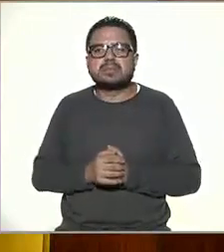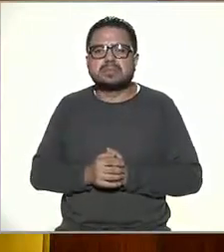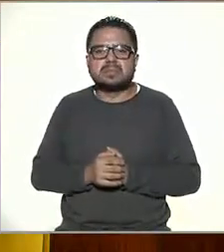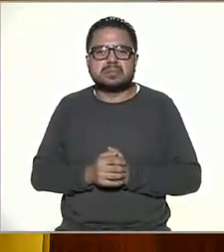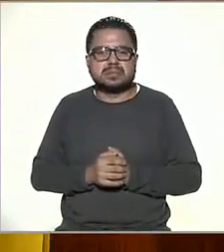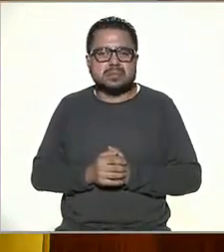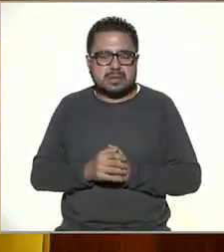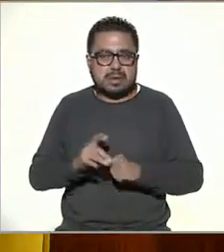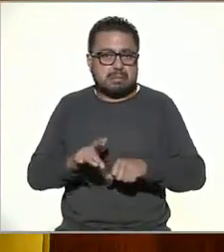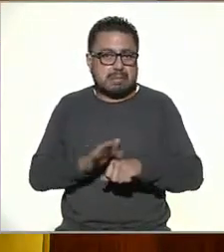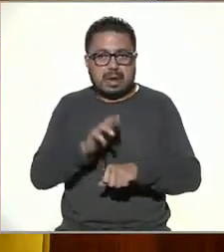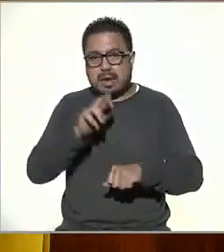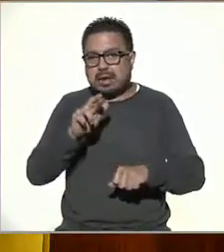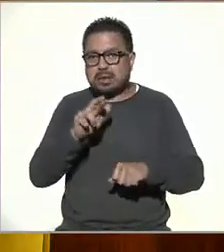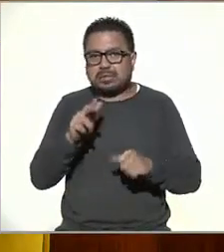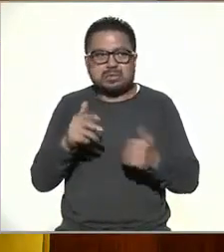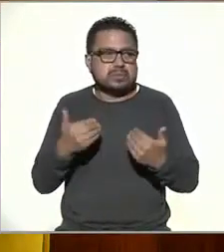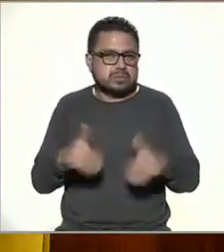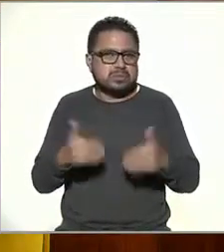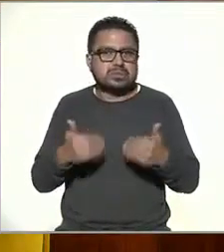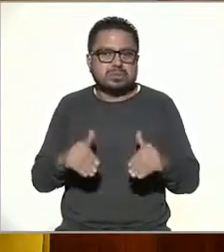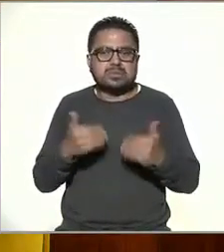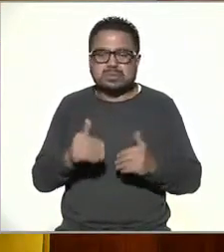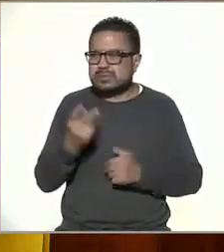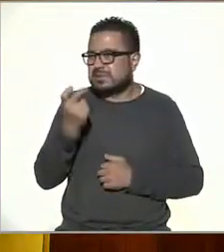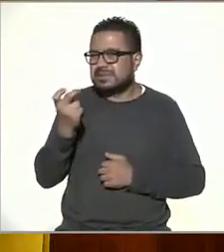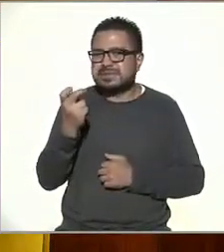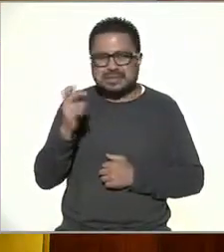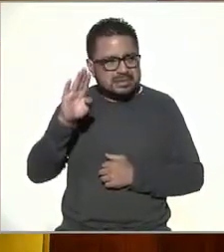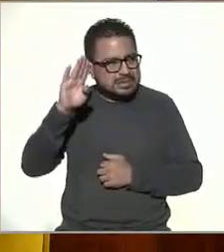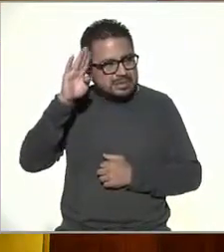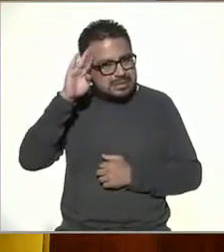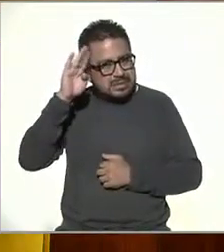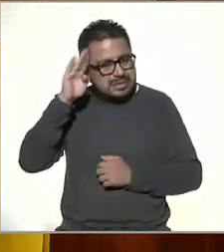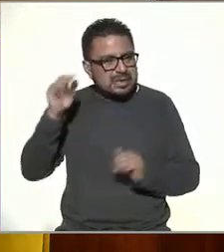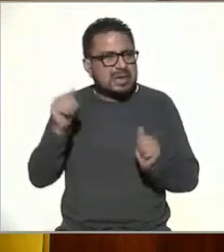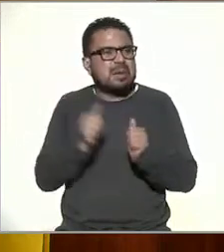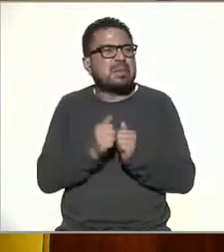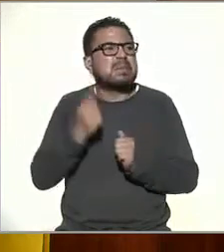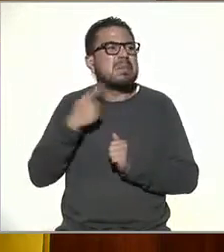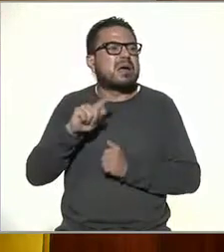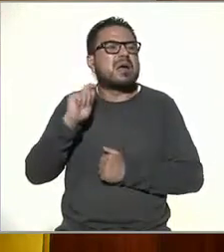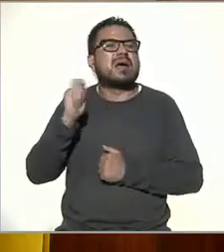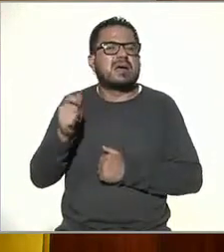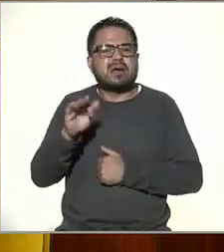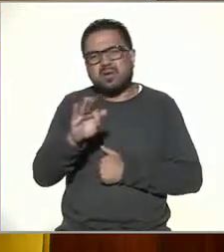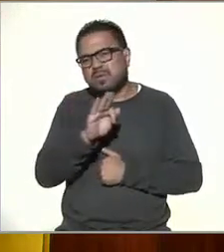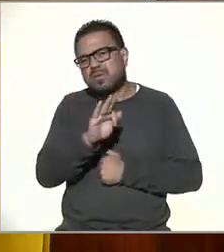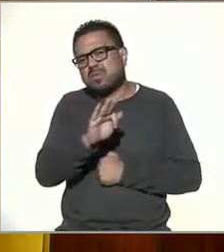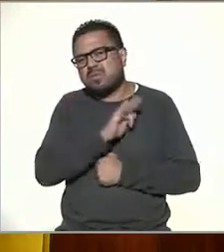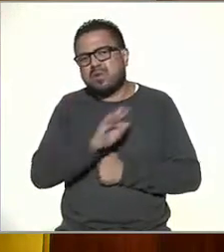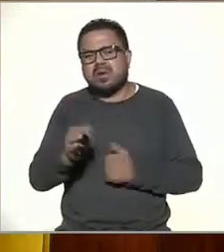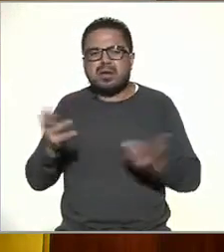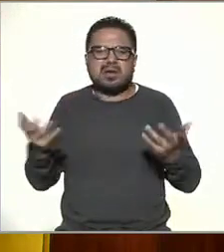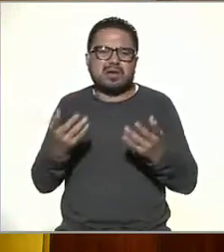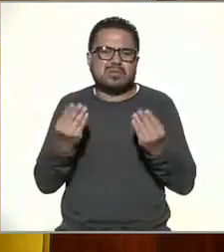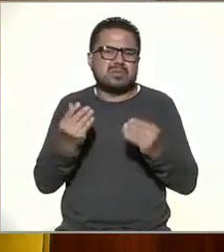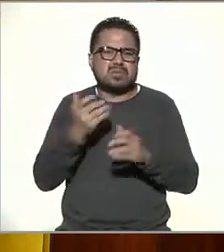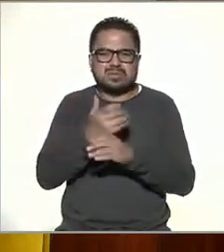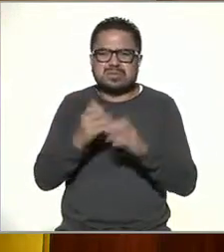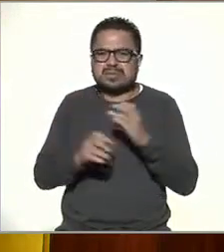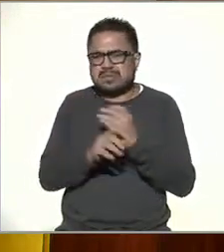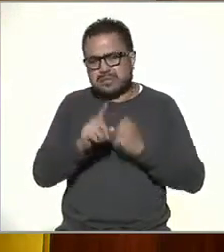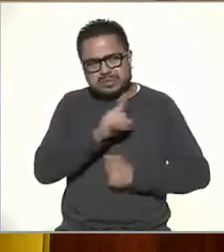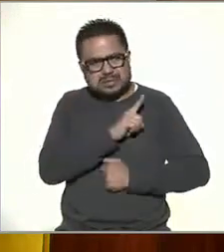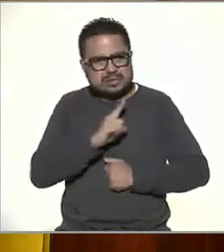relativamente grandes pues que no hay que son considerables para que se pueda pues hacer muchas cosas y se tienen